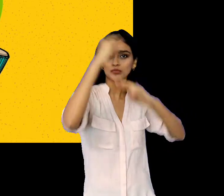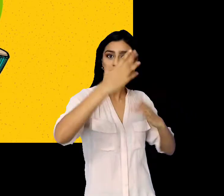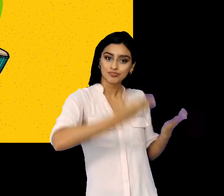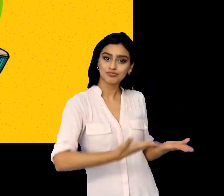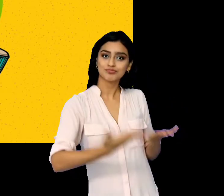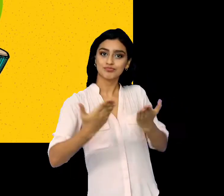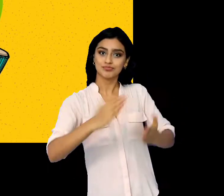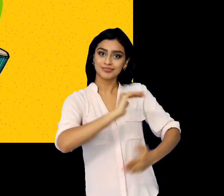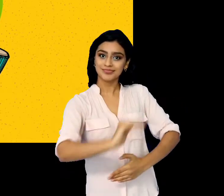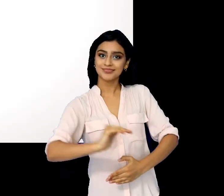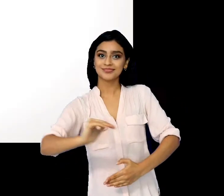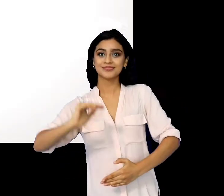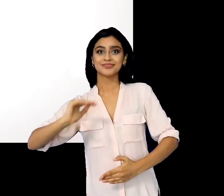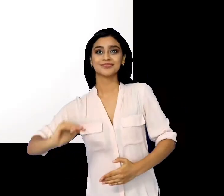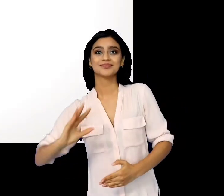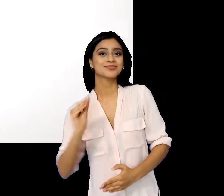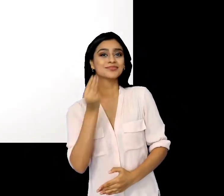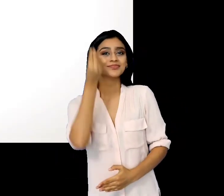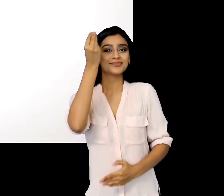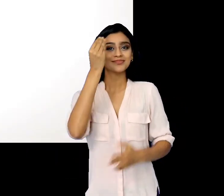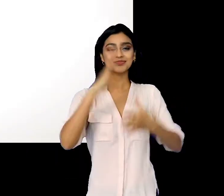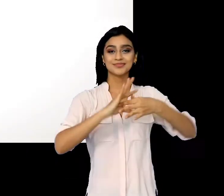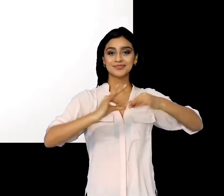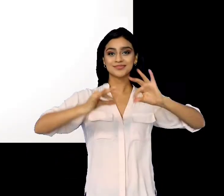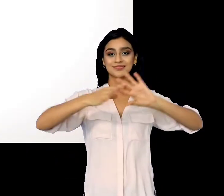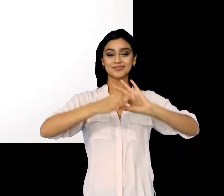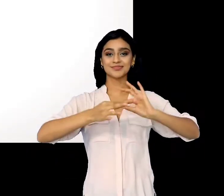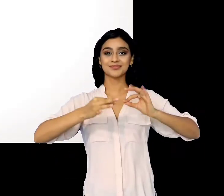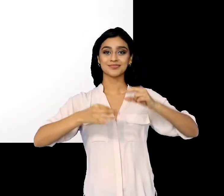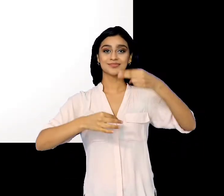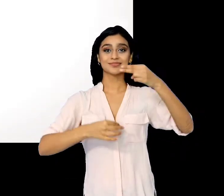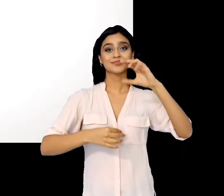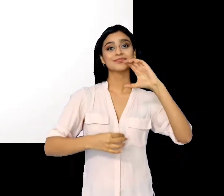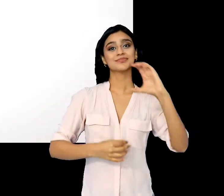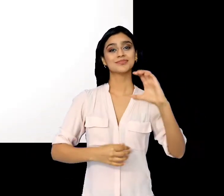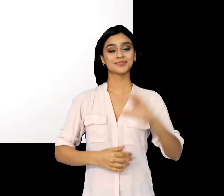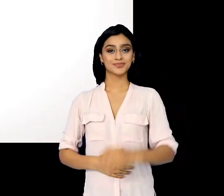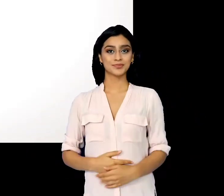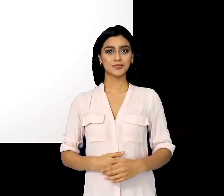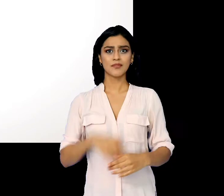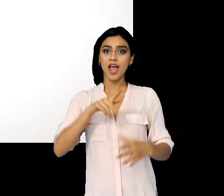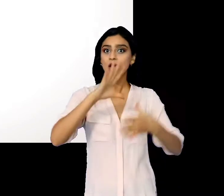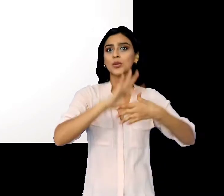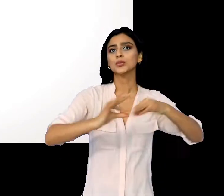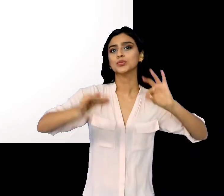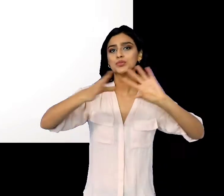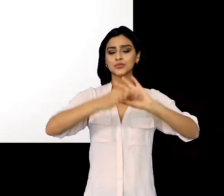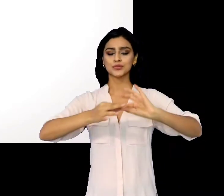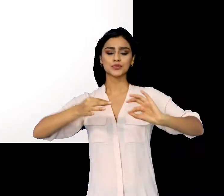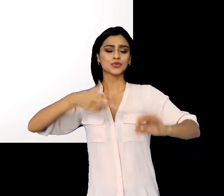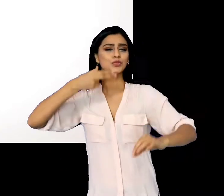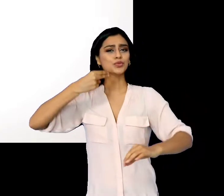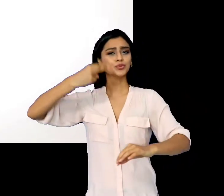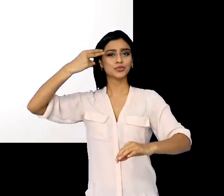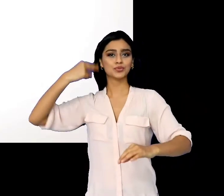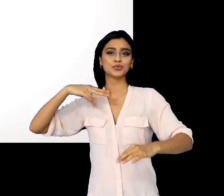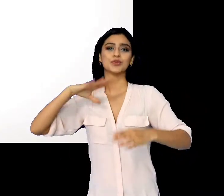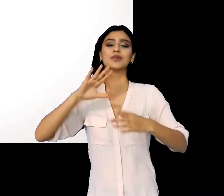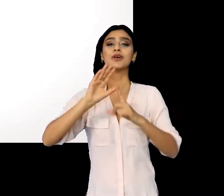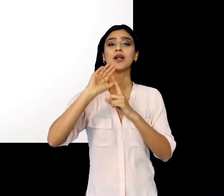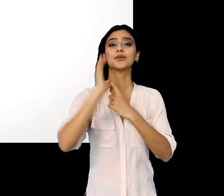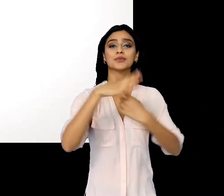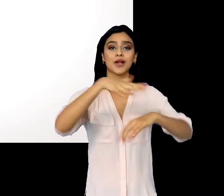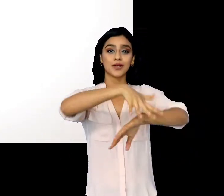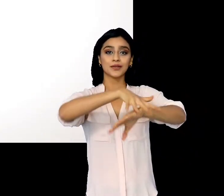los niños del Círculo Infantil y Juvenil de Narración Oral Héctor Collado, quienes narrarán hermosas leyendas y cuentos de la cultura